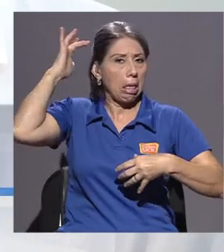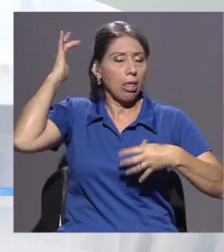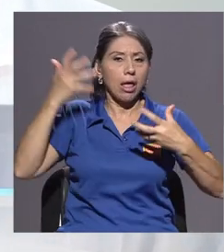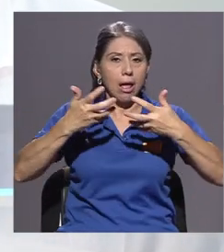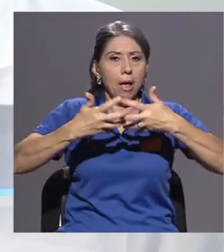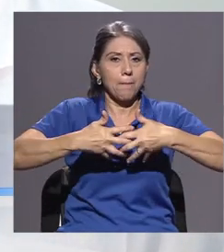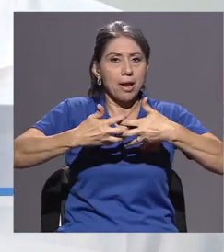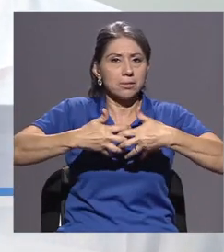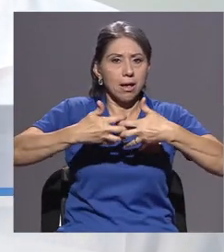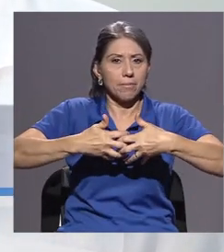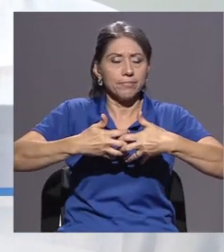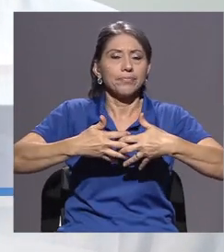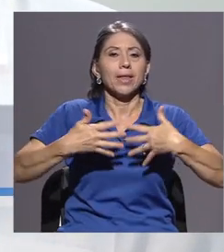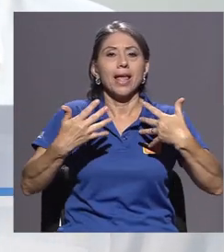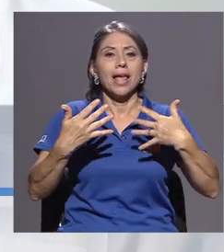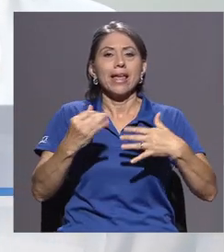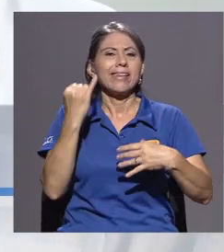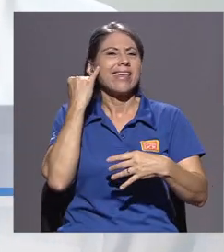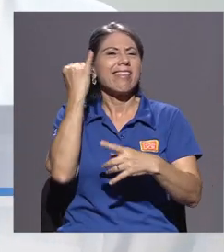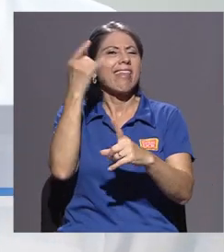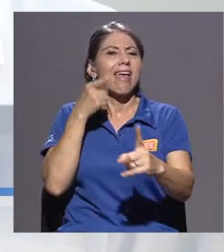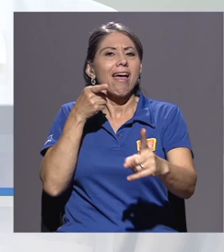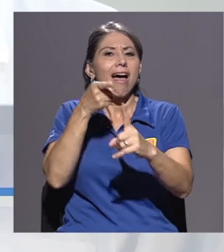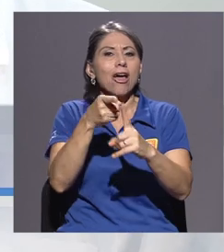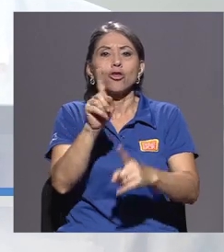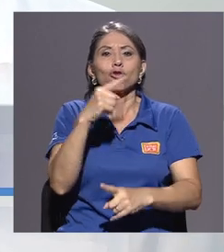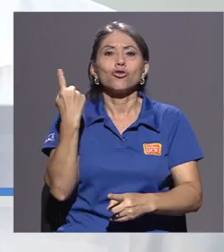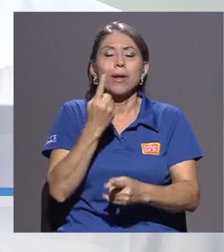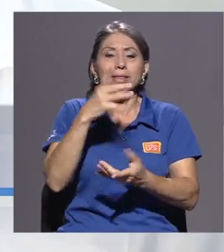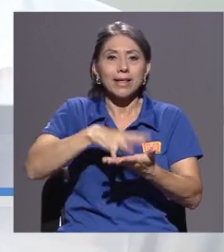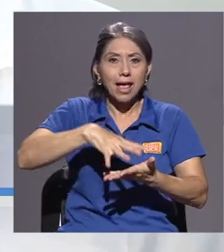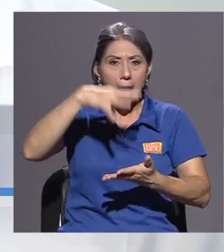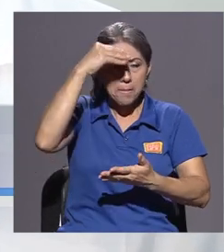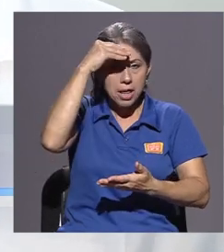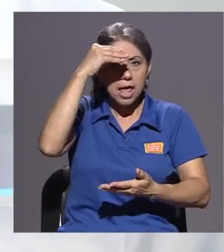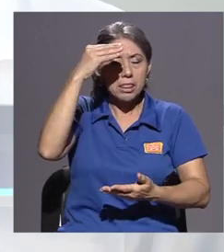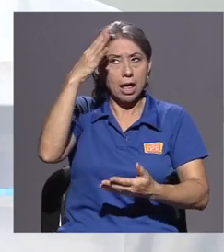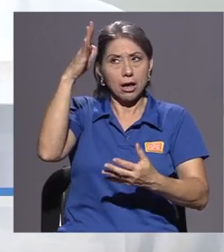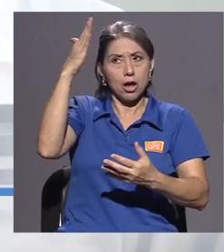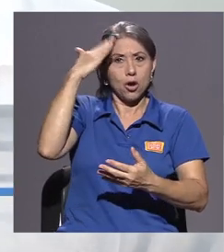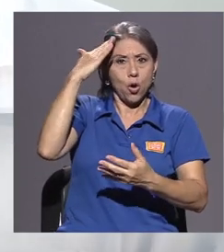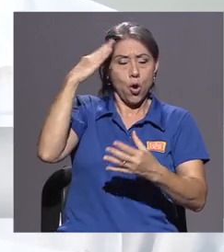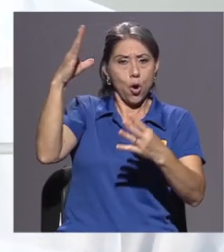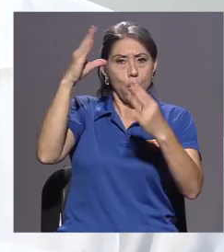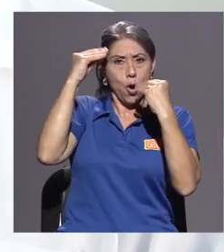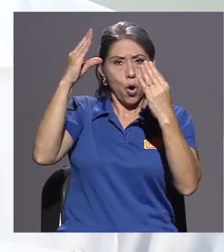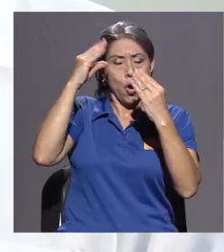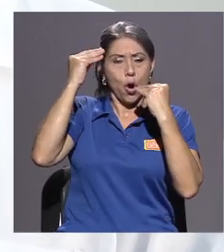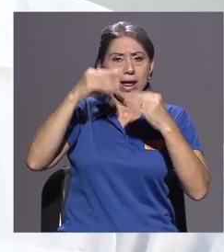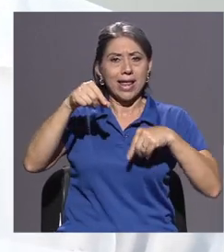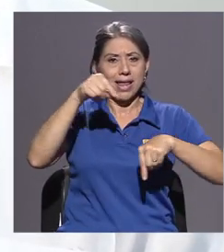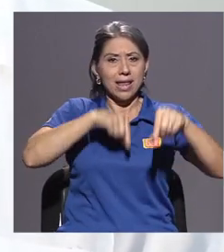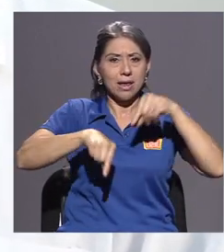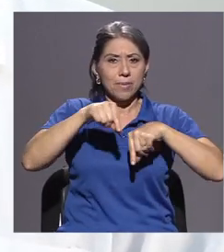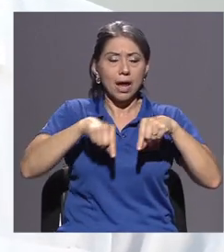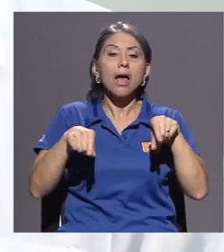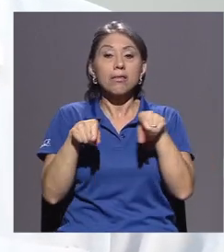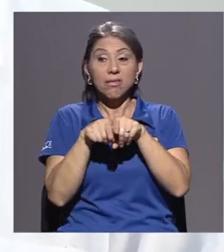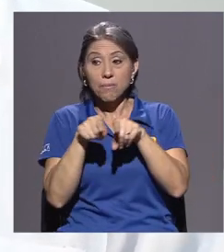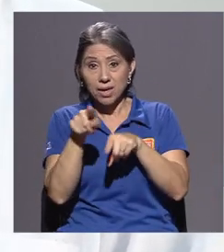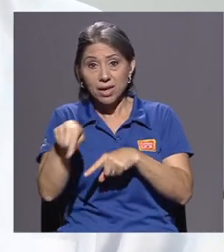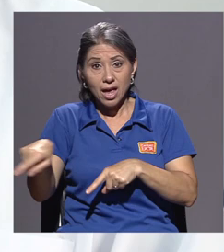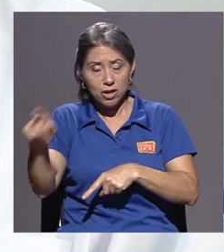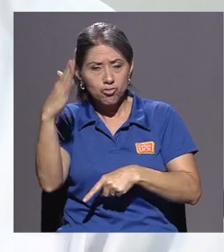Y entonces, la idea es no solo que aprendan, que tengan conocimientos de química, sino también que tengan